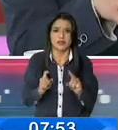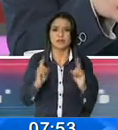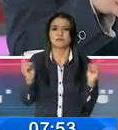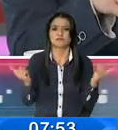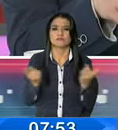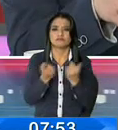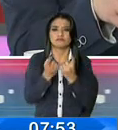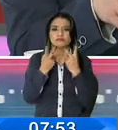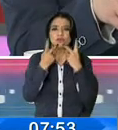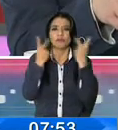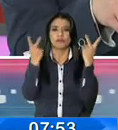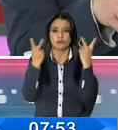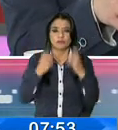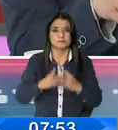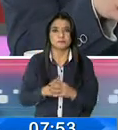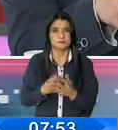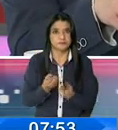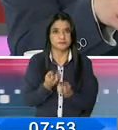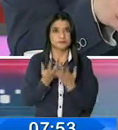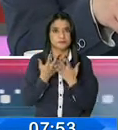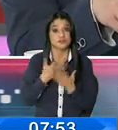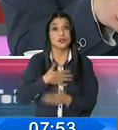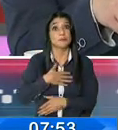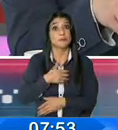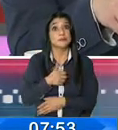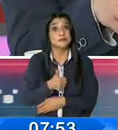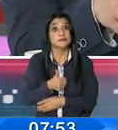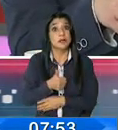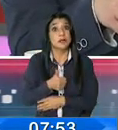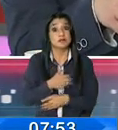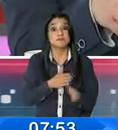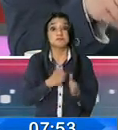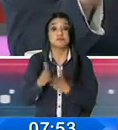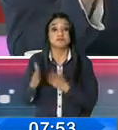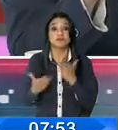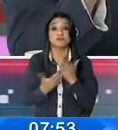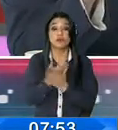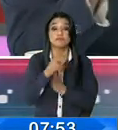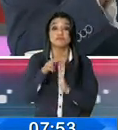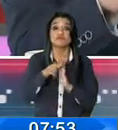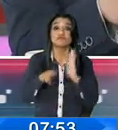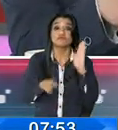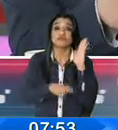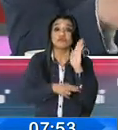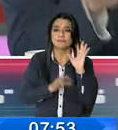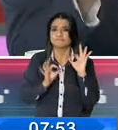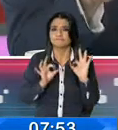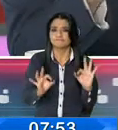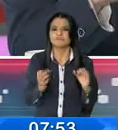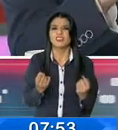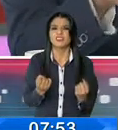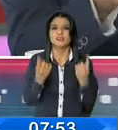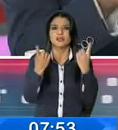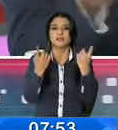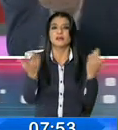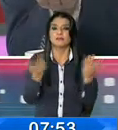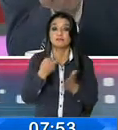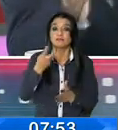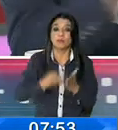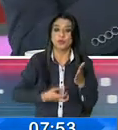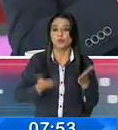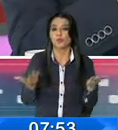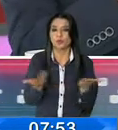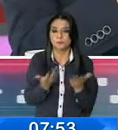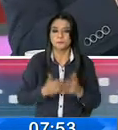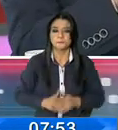espacios públicos. Cuéntenos cómo está esto, cómo se implementa esta medida y para que entienda bien la población, qué tipo de multas y cómo se va a